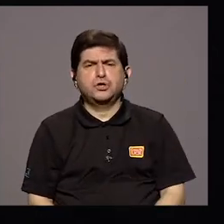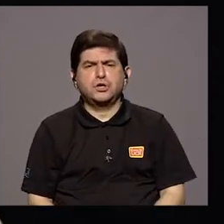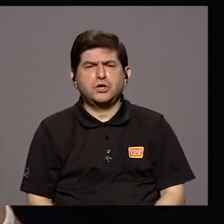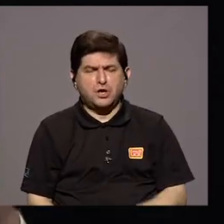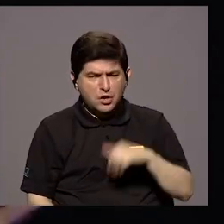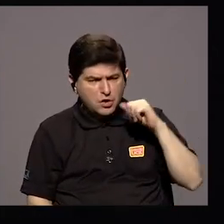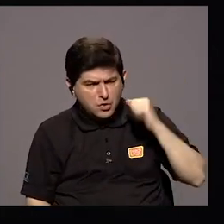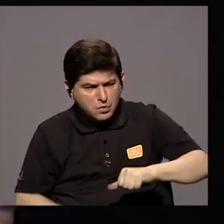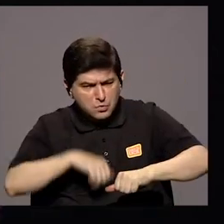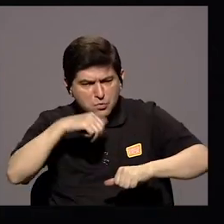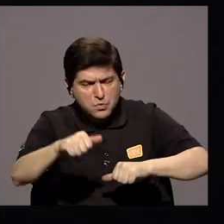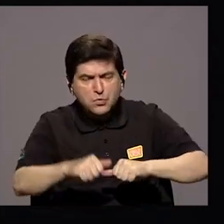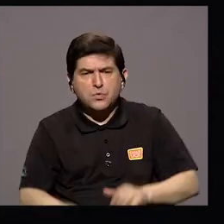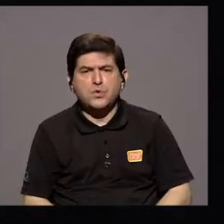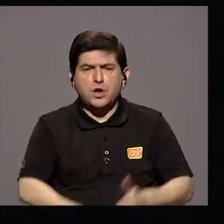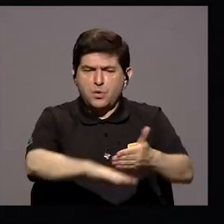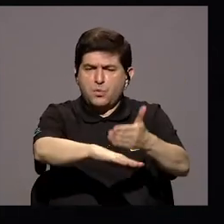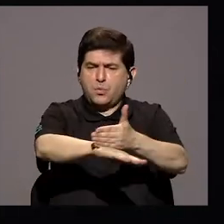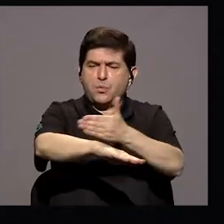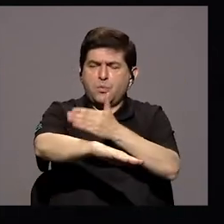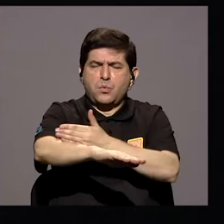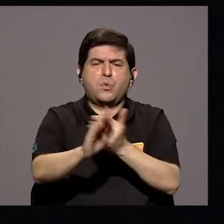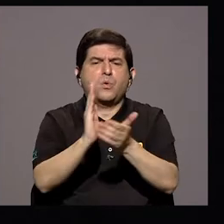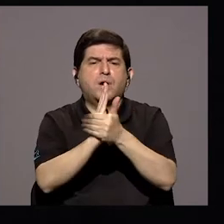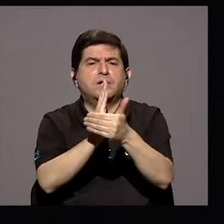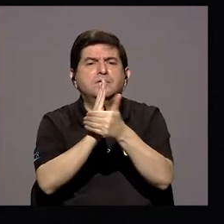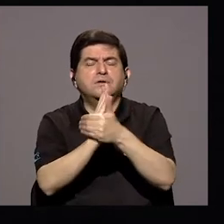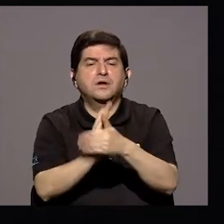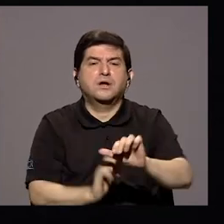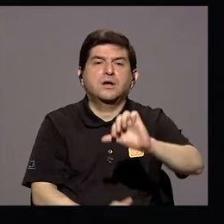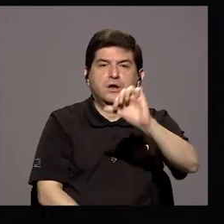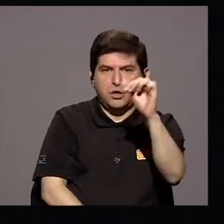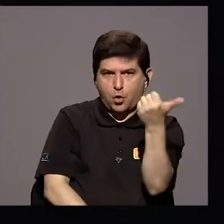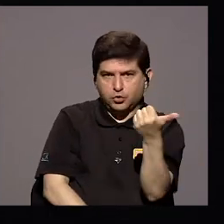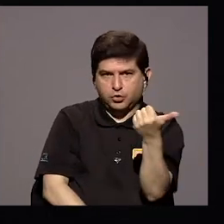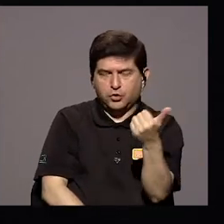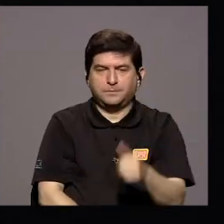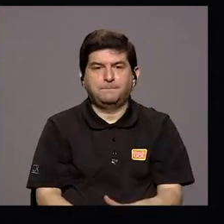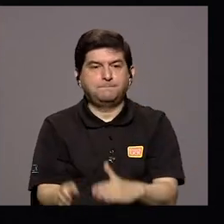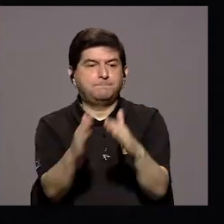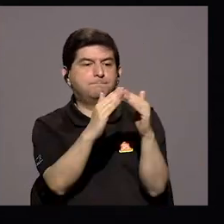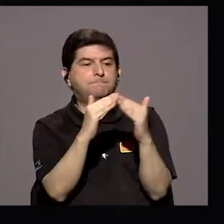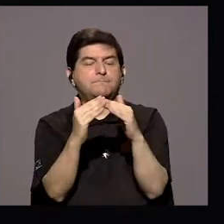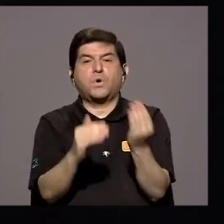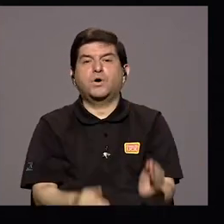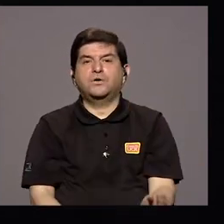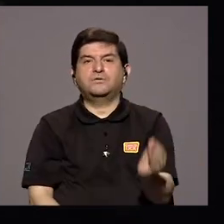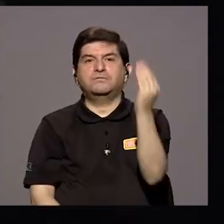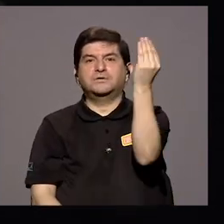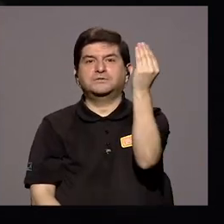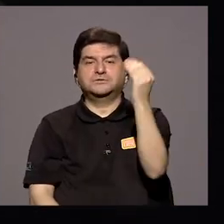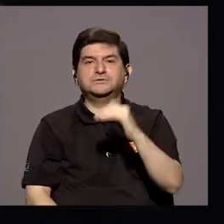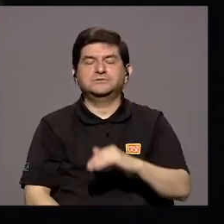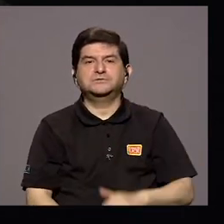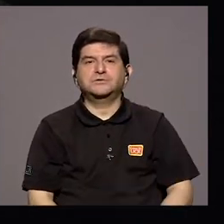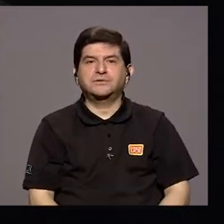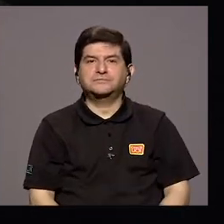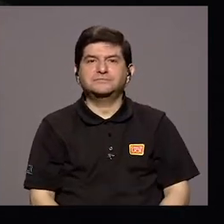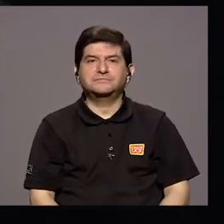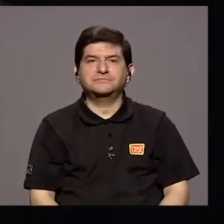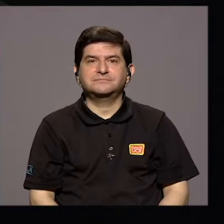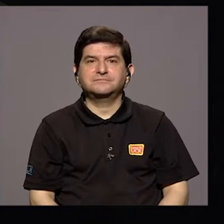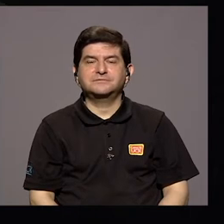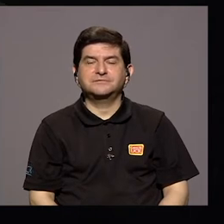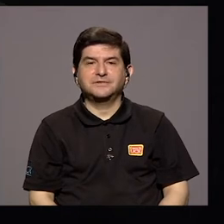desarrollarse Y acrecentar Sus capacidades en esa línea Y por otro Que la población joven Pues